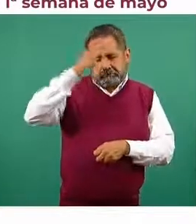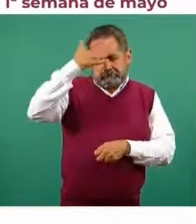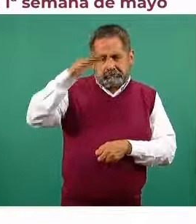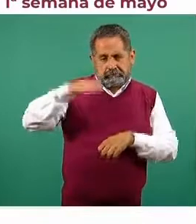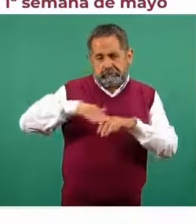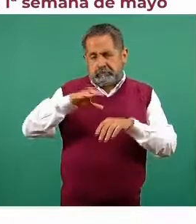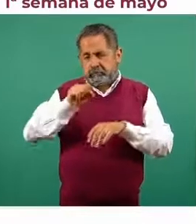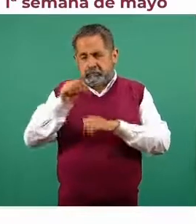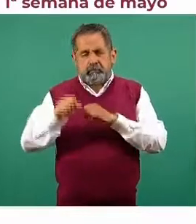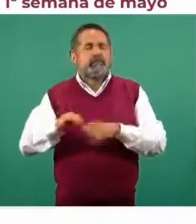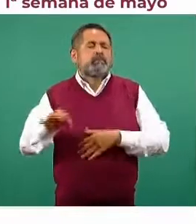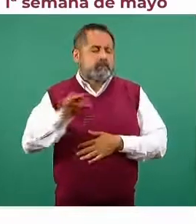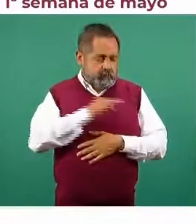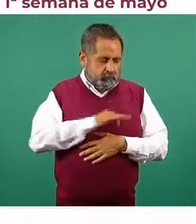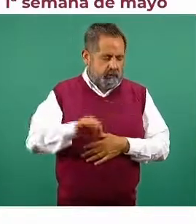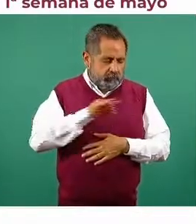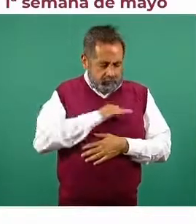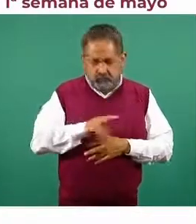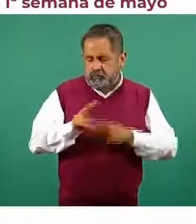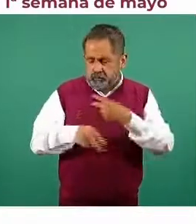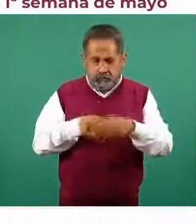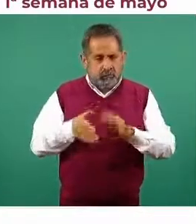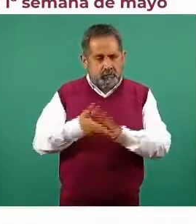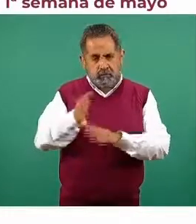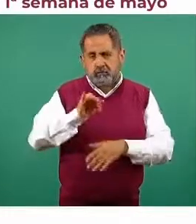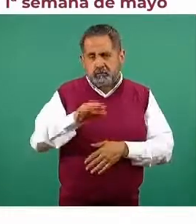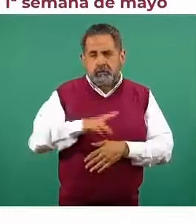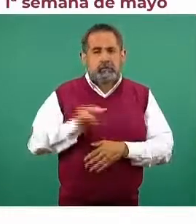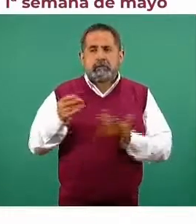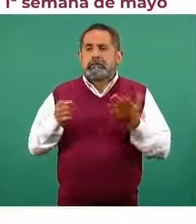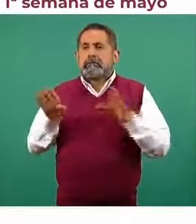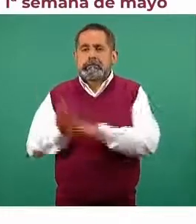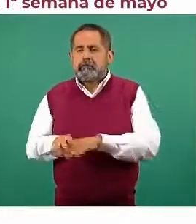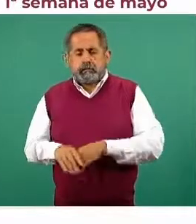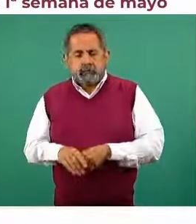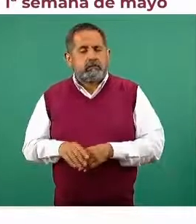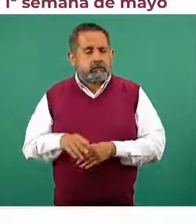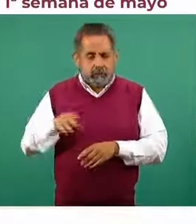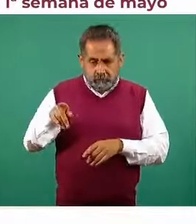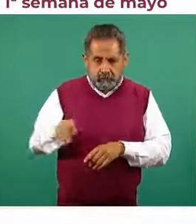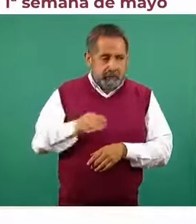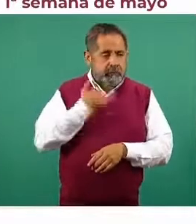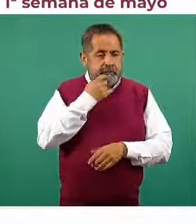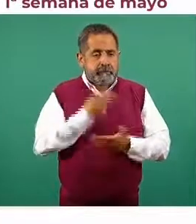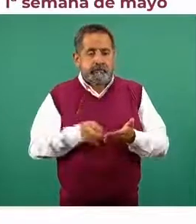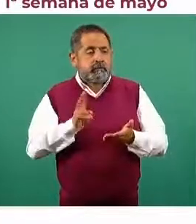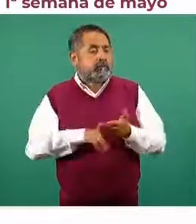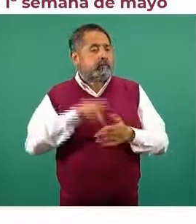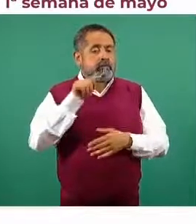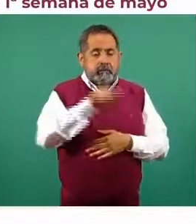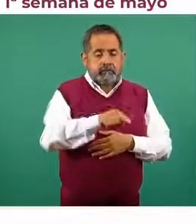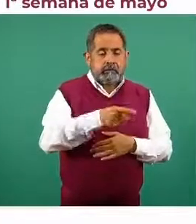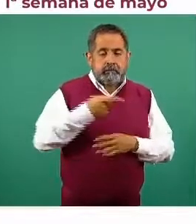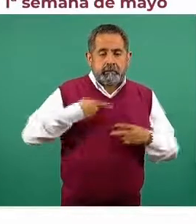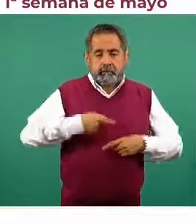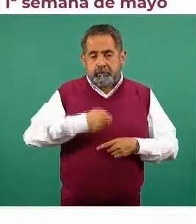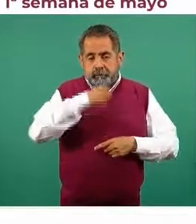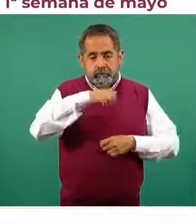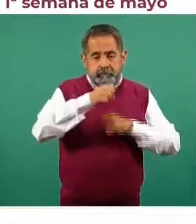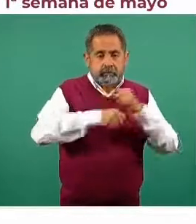sean mayores de 60 años, también podrán acudir. Pero lo que se abre es, uno, la posibilidad de